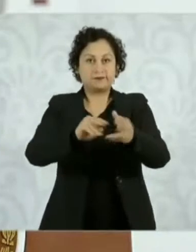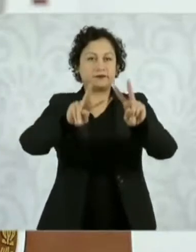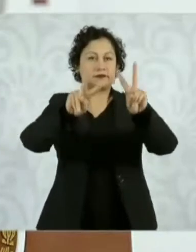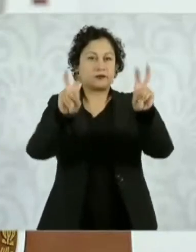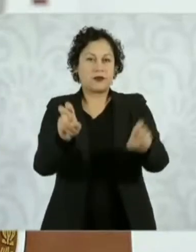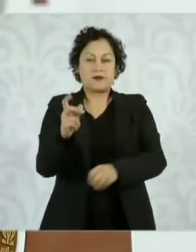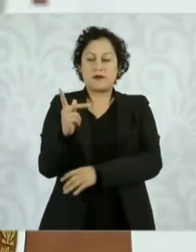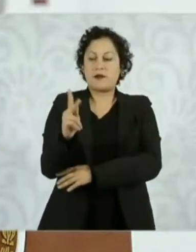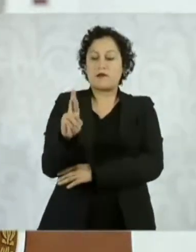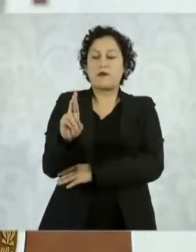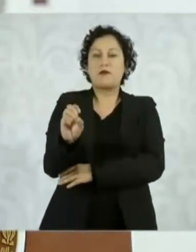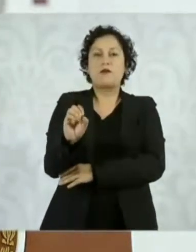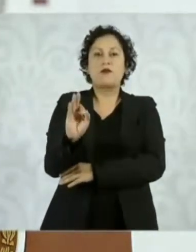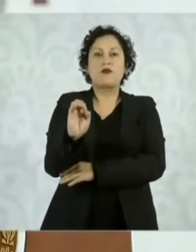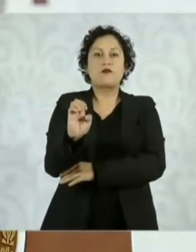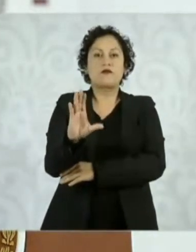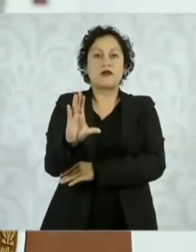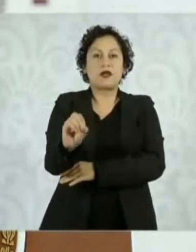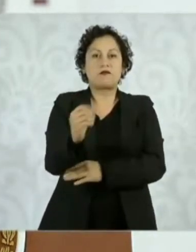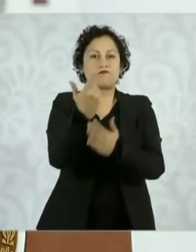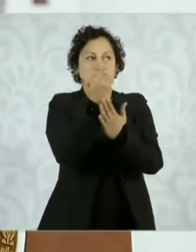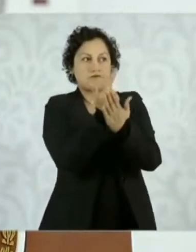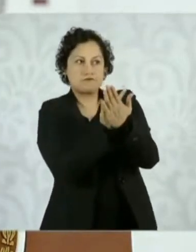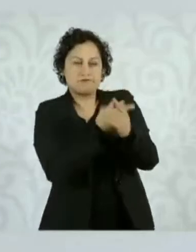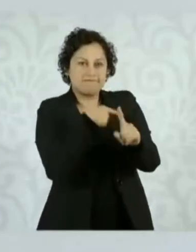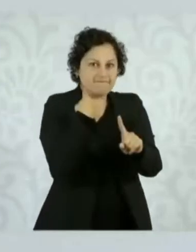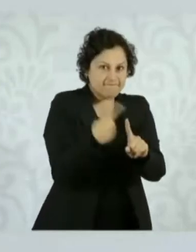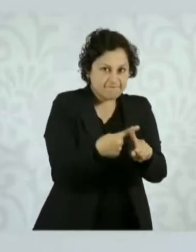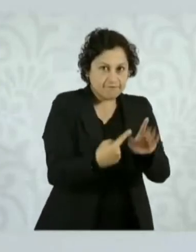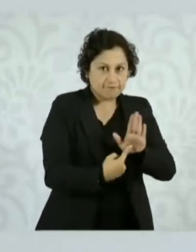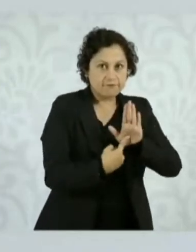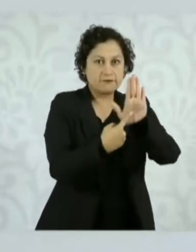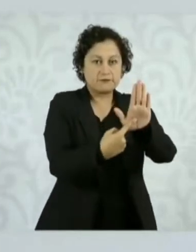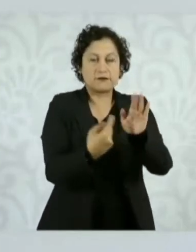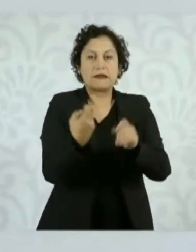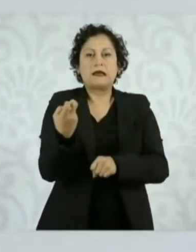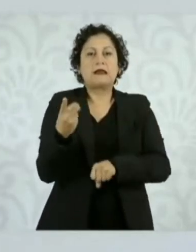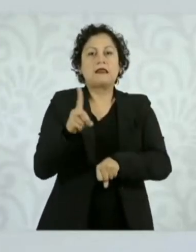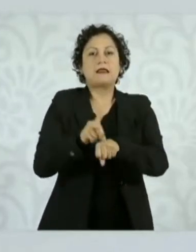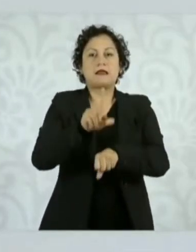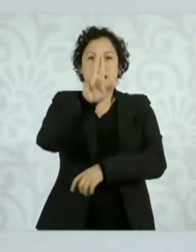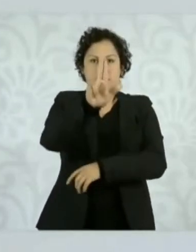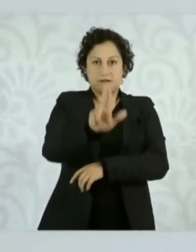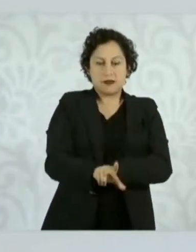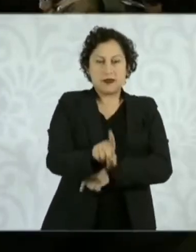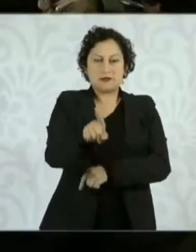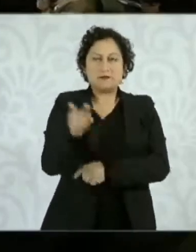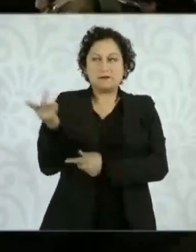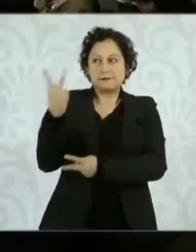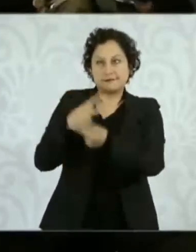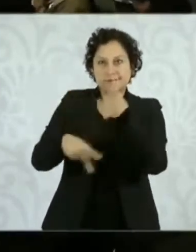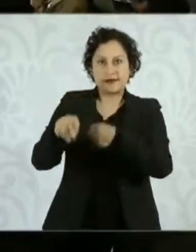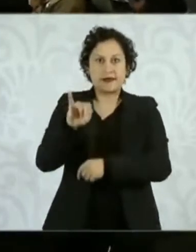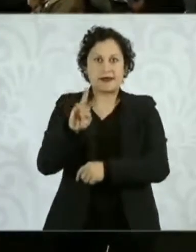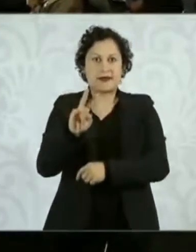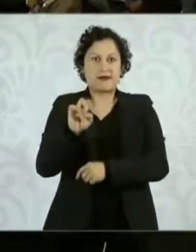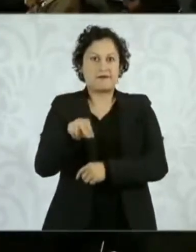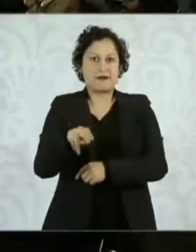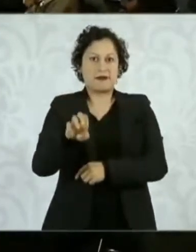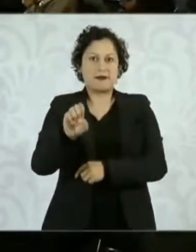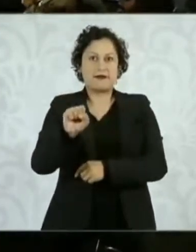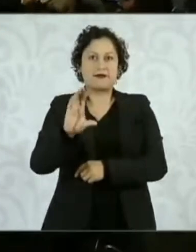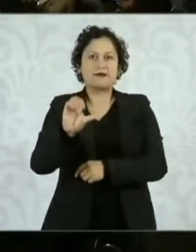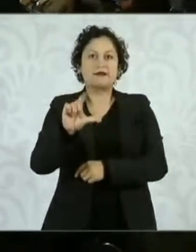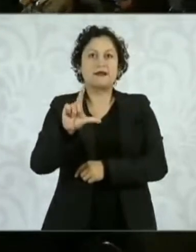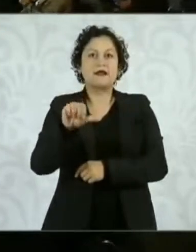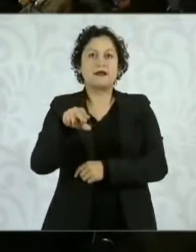y está Iván Escalante que lo conocen muy bien y es ahora el